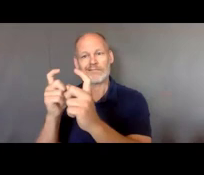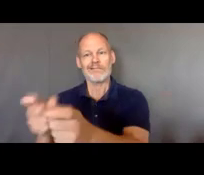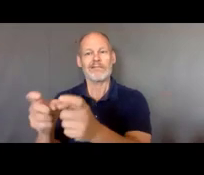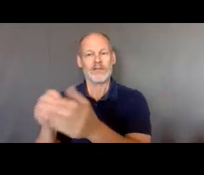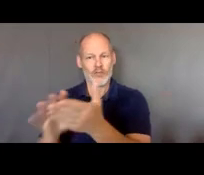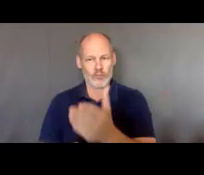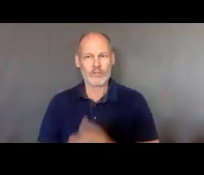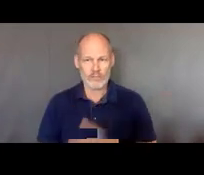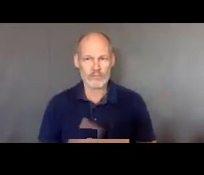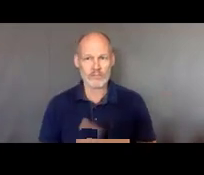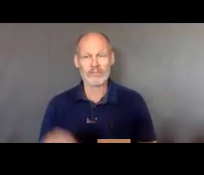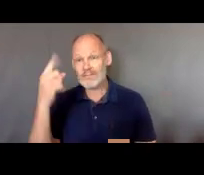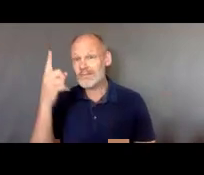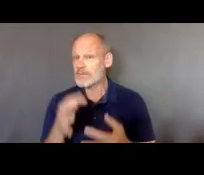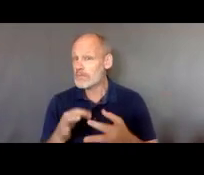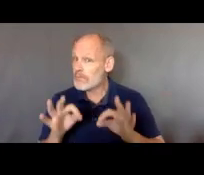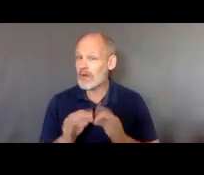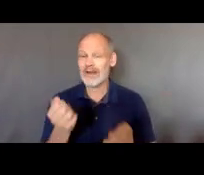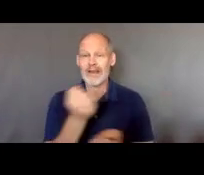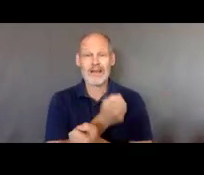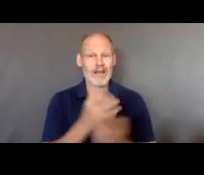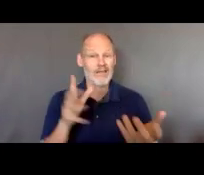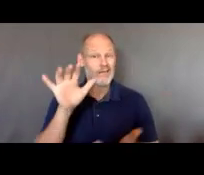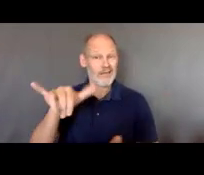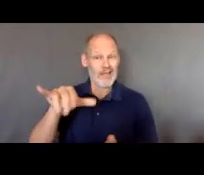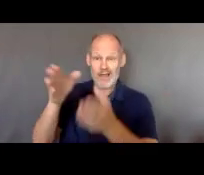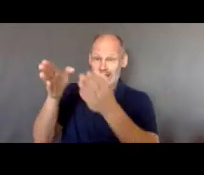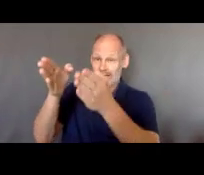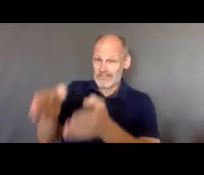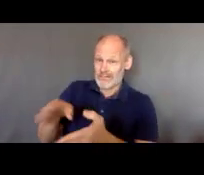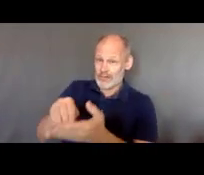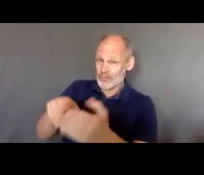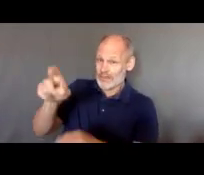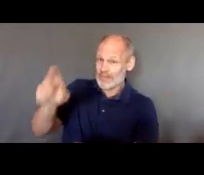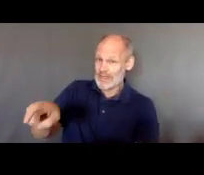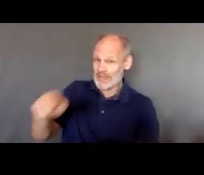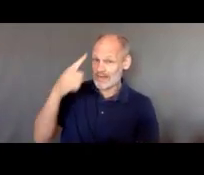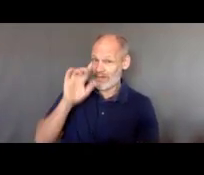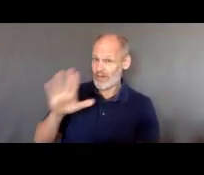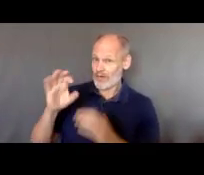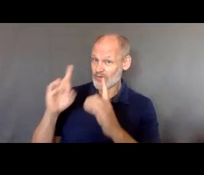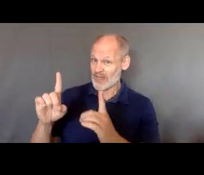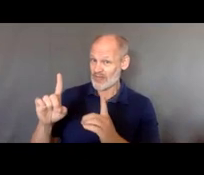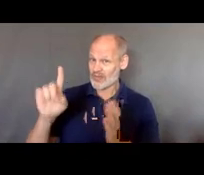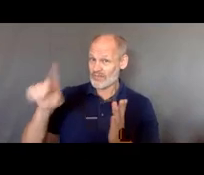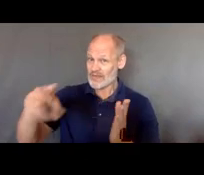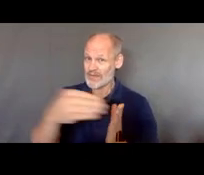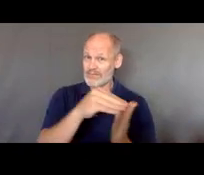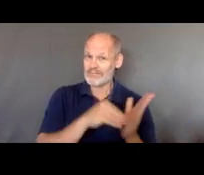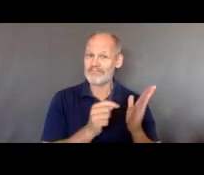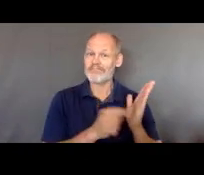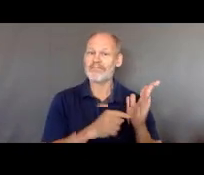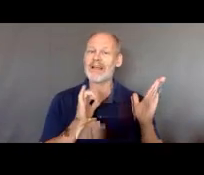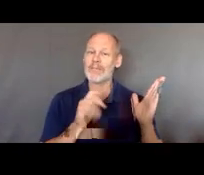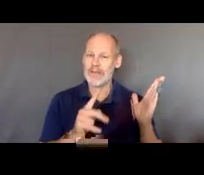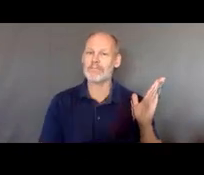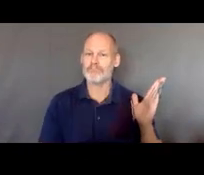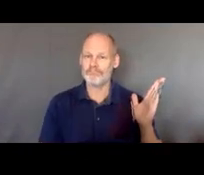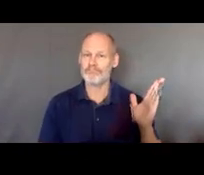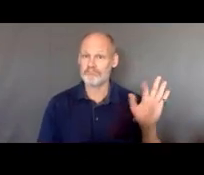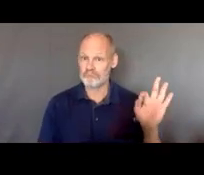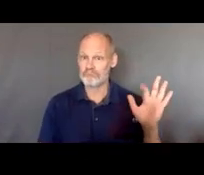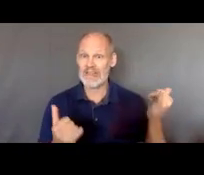estudiante necesita para su educación especial esté contemplado en este IEP. Así que lo que vamos a hacer es